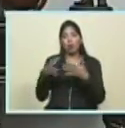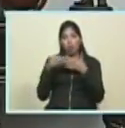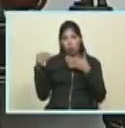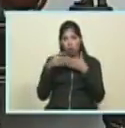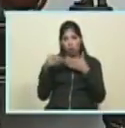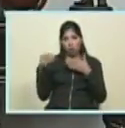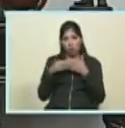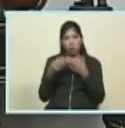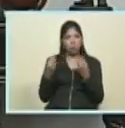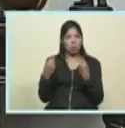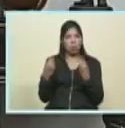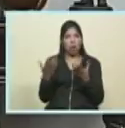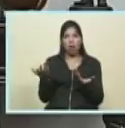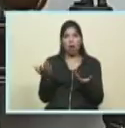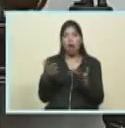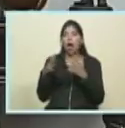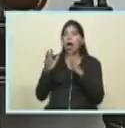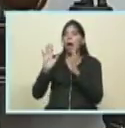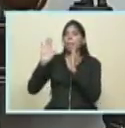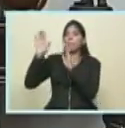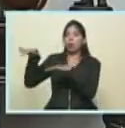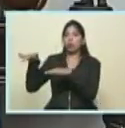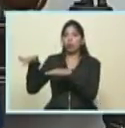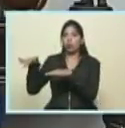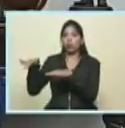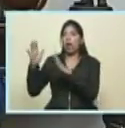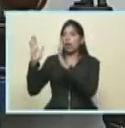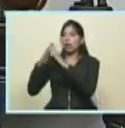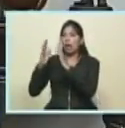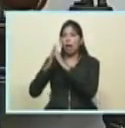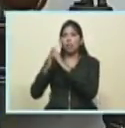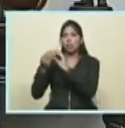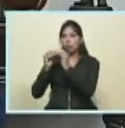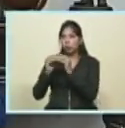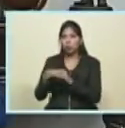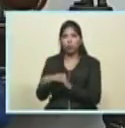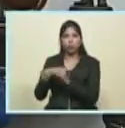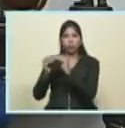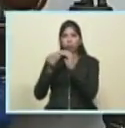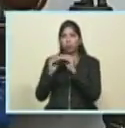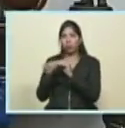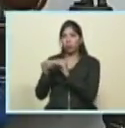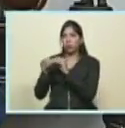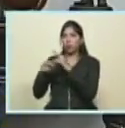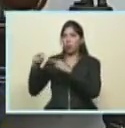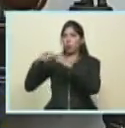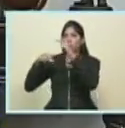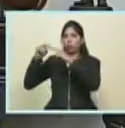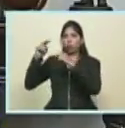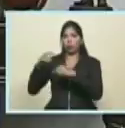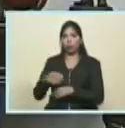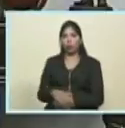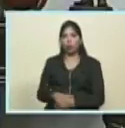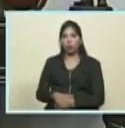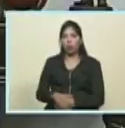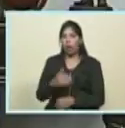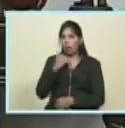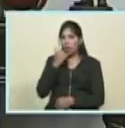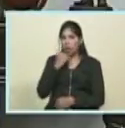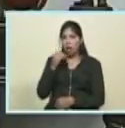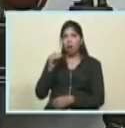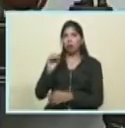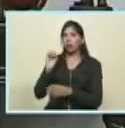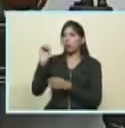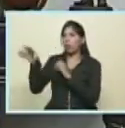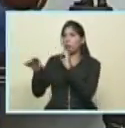para el apoyo directo en casas, reparación de casas... ...y utensilios mobiliarios para el